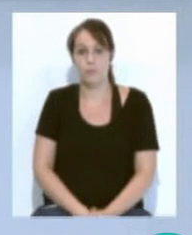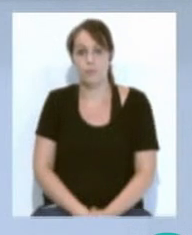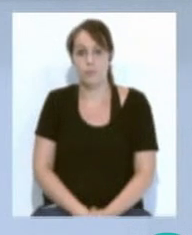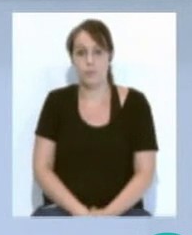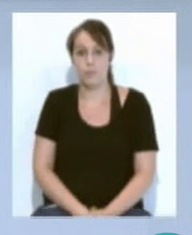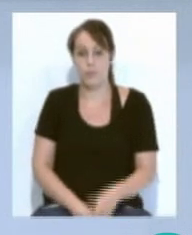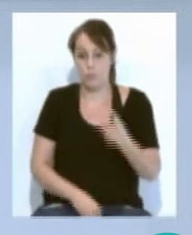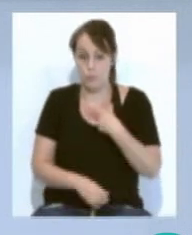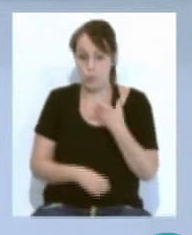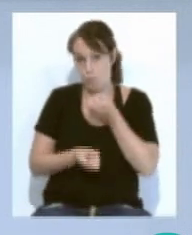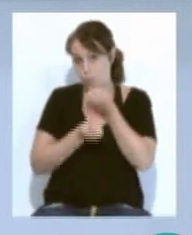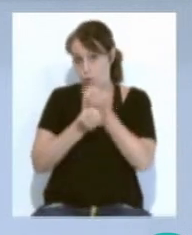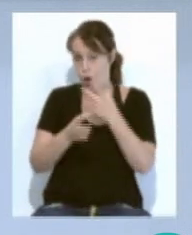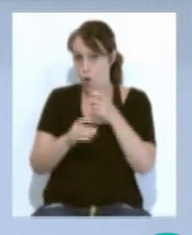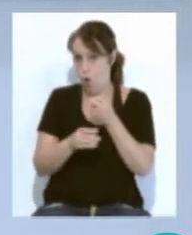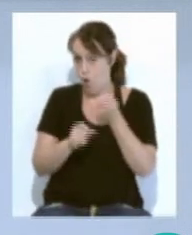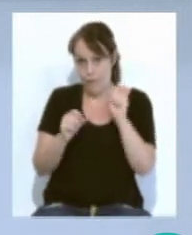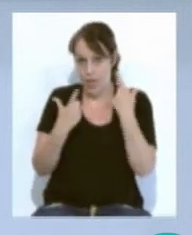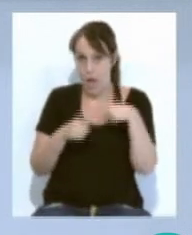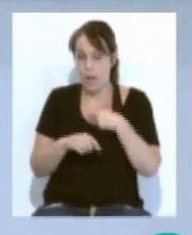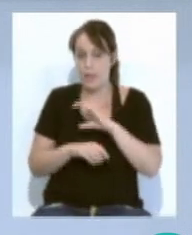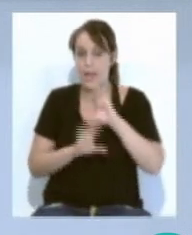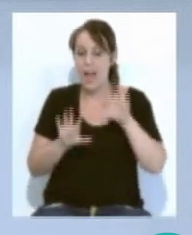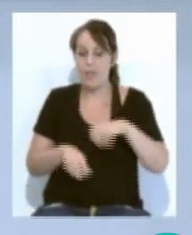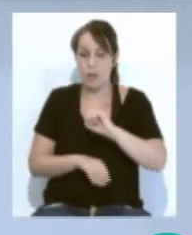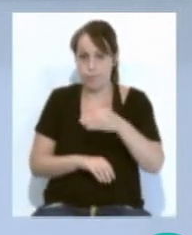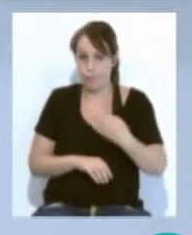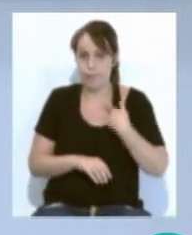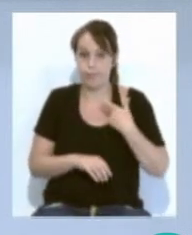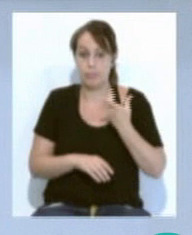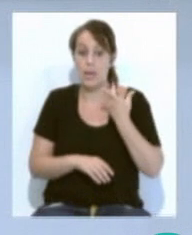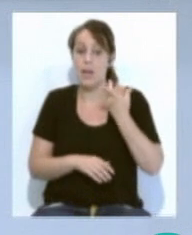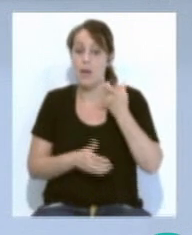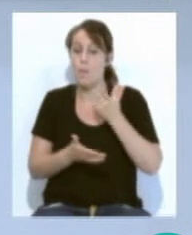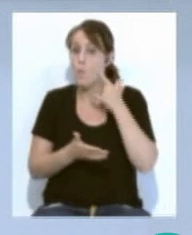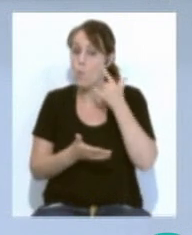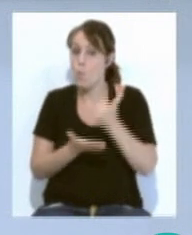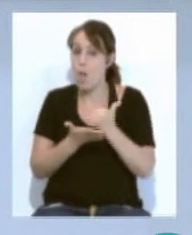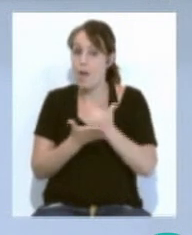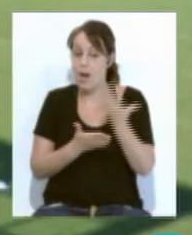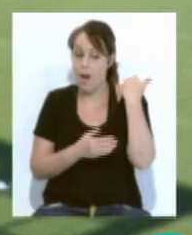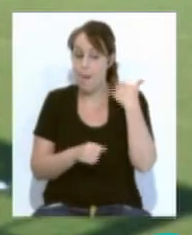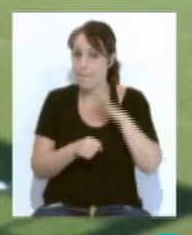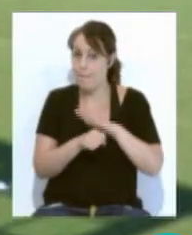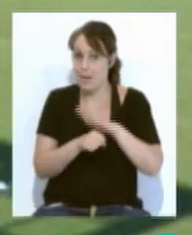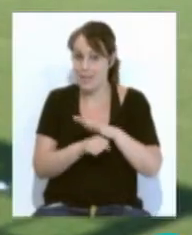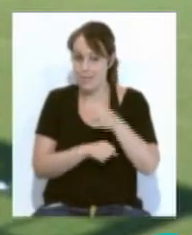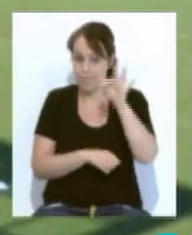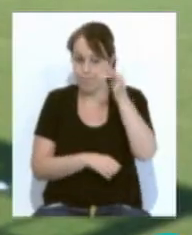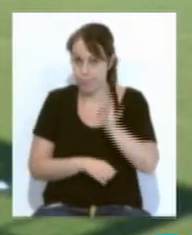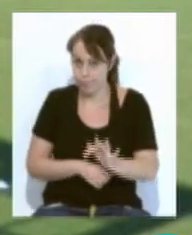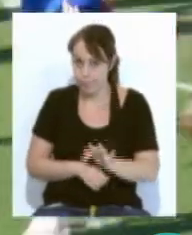En un comunicado oficial el Cádiz Club de Fútbol ha dado a conocer que tras la realización en la jornada del martes de T-Especies